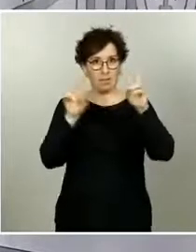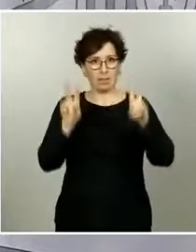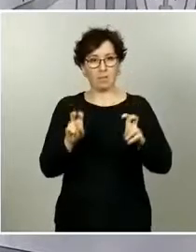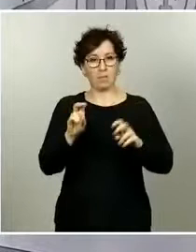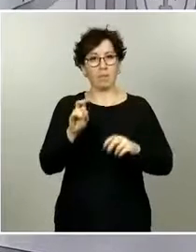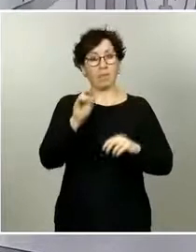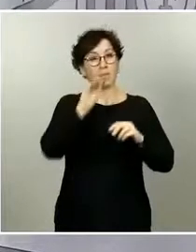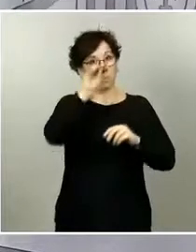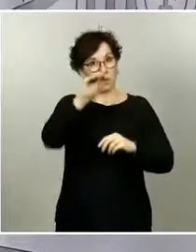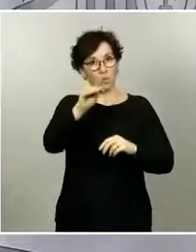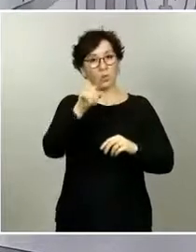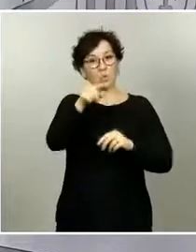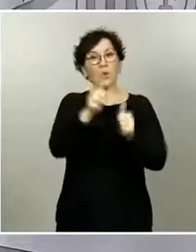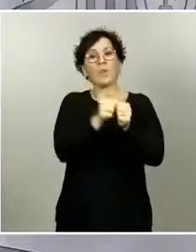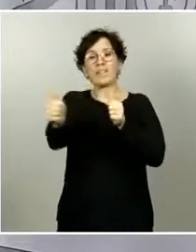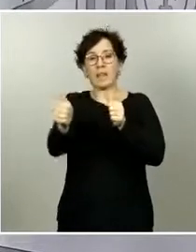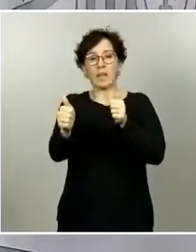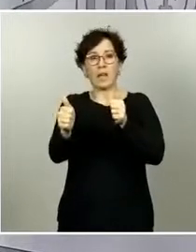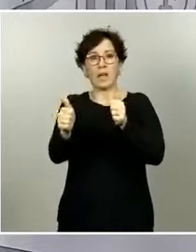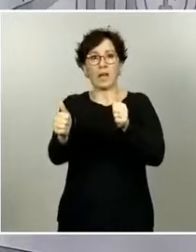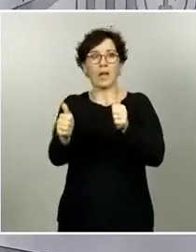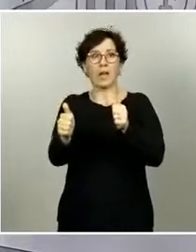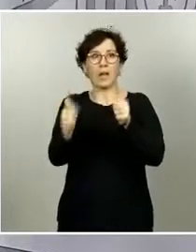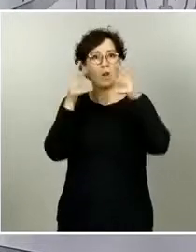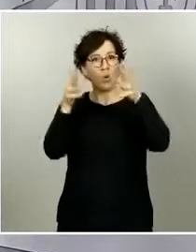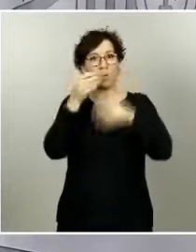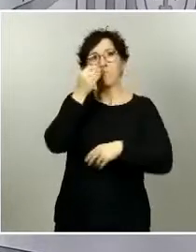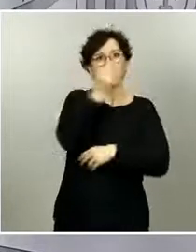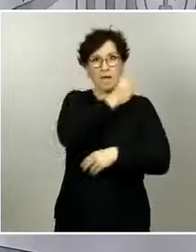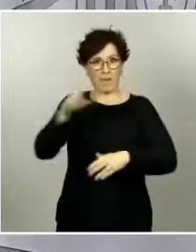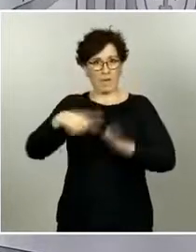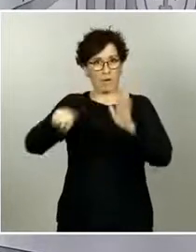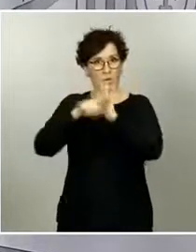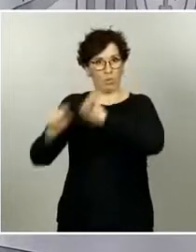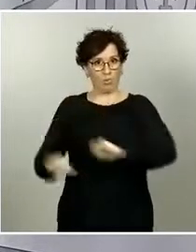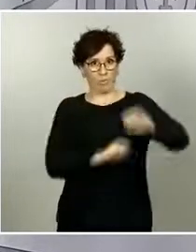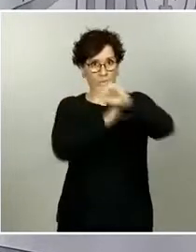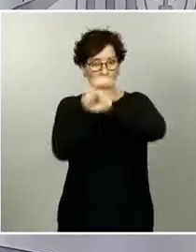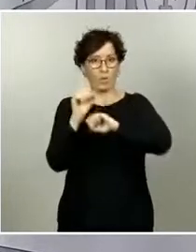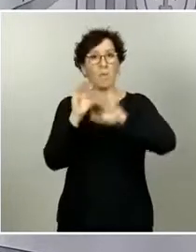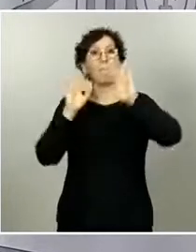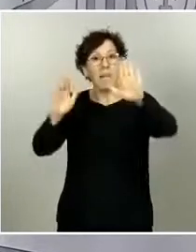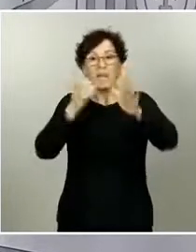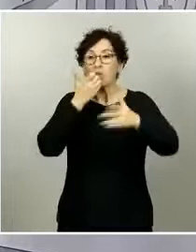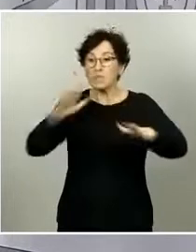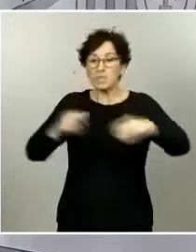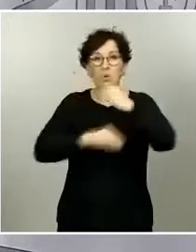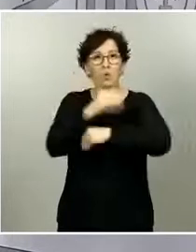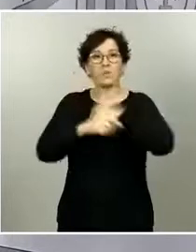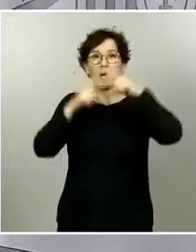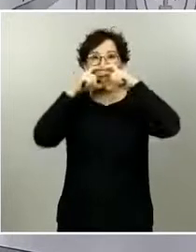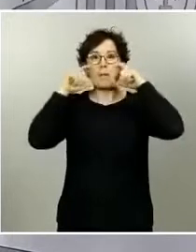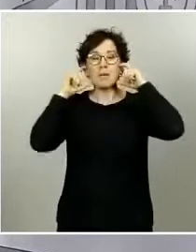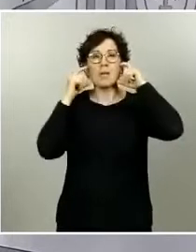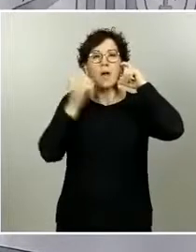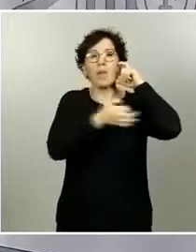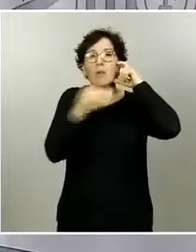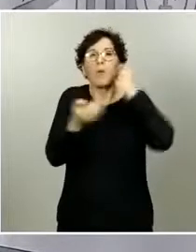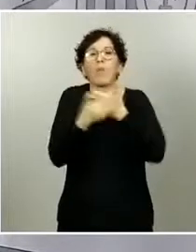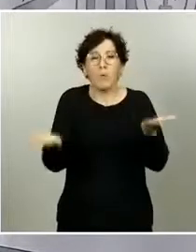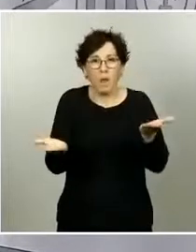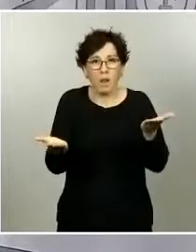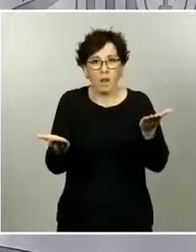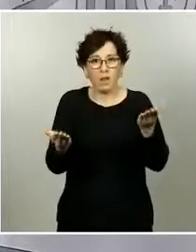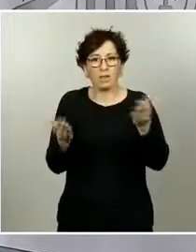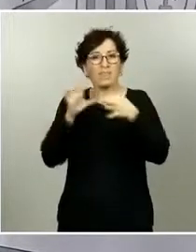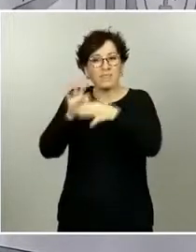Noticias insiste sobre cuestiones relacionadas con las mascarillas. Usted recomienda la distancia social como mejor medida de protección, pero en